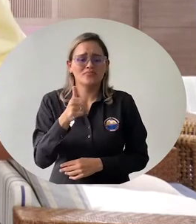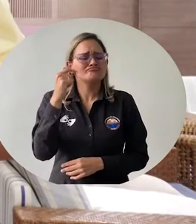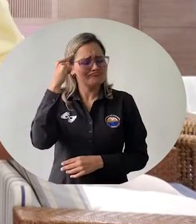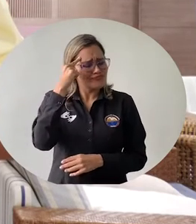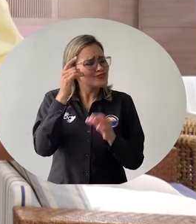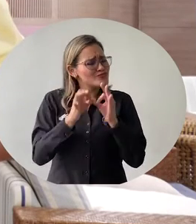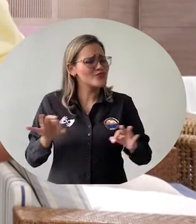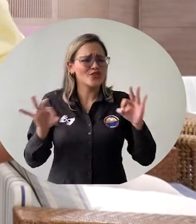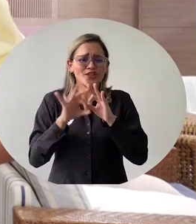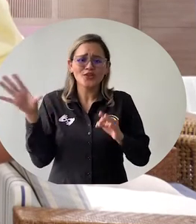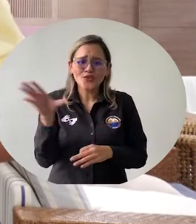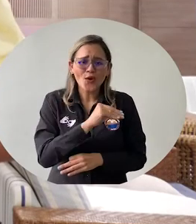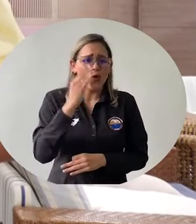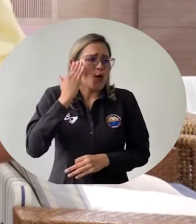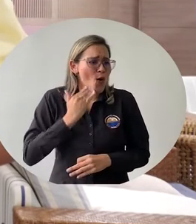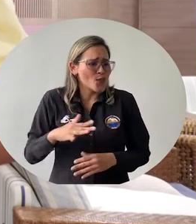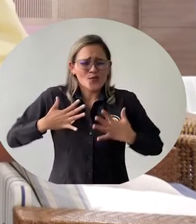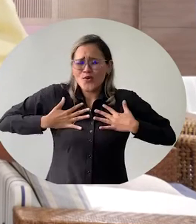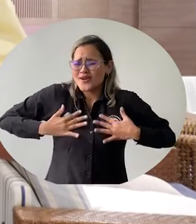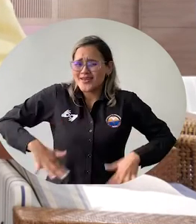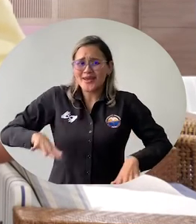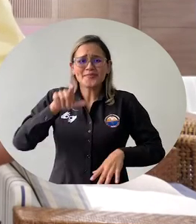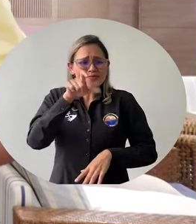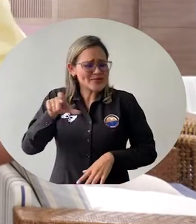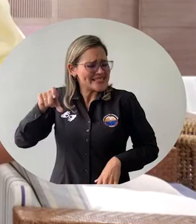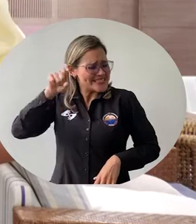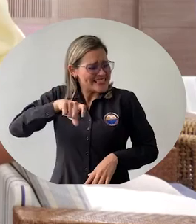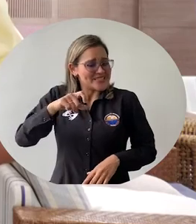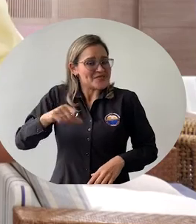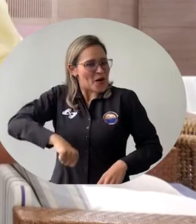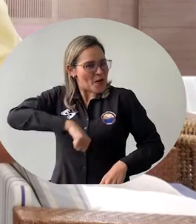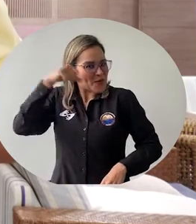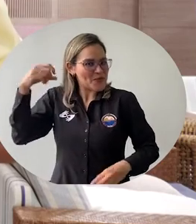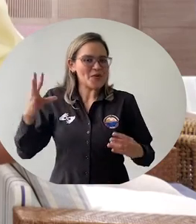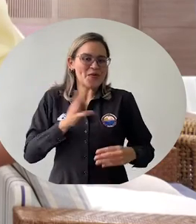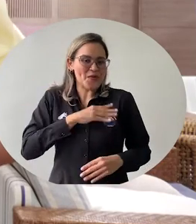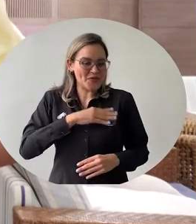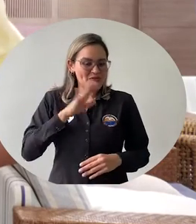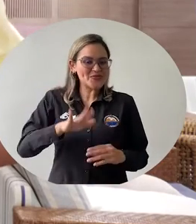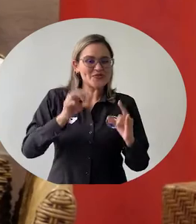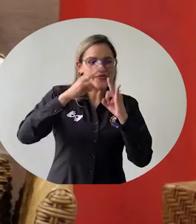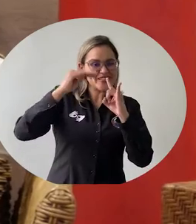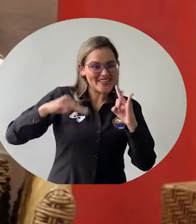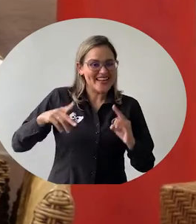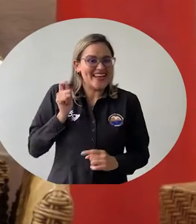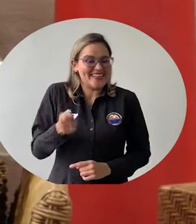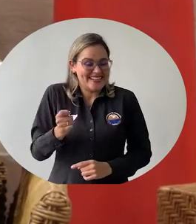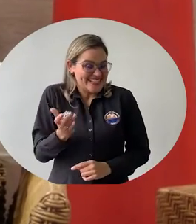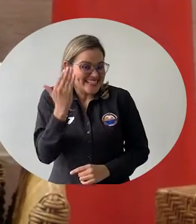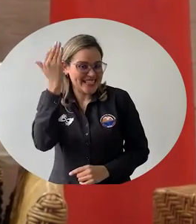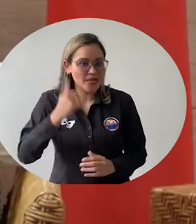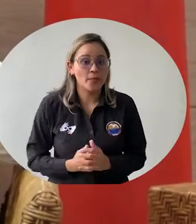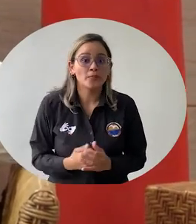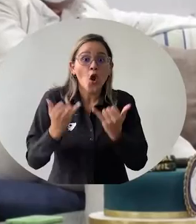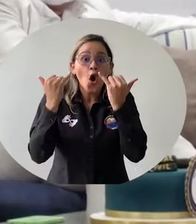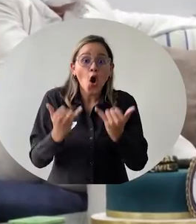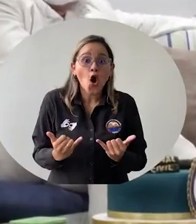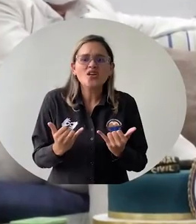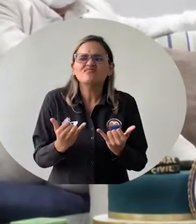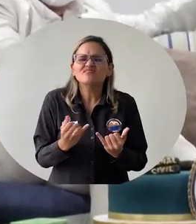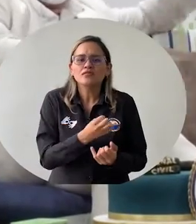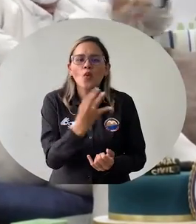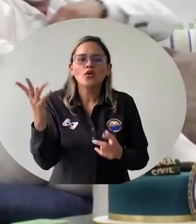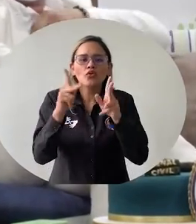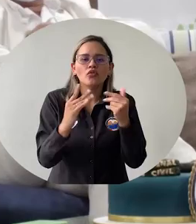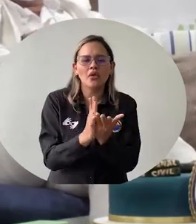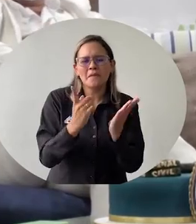se debe sentir orgulloso y muy contento por pertenecer a esta institución y sobre todo al Programa de Derecho. El Programa de Derecho hoy cuenta con cerca